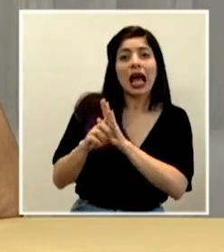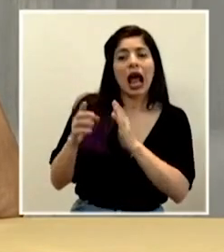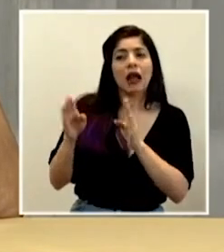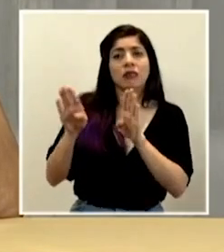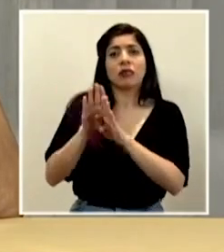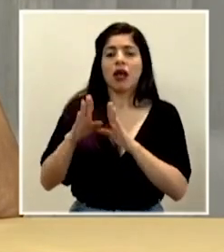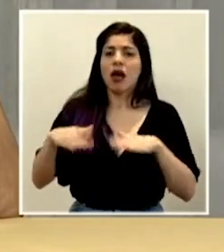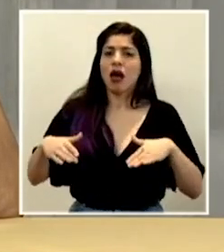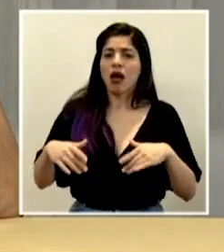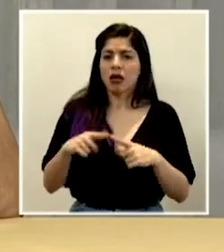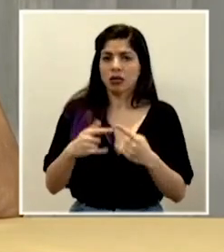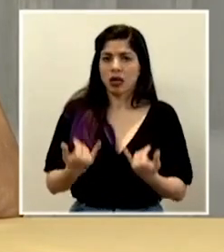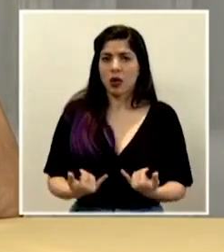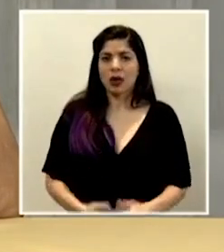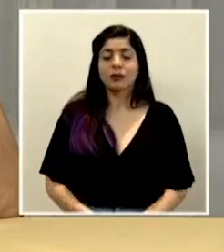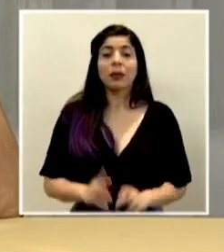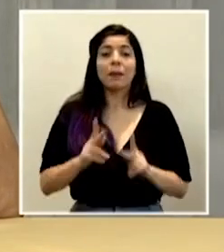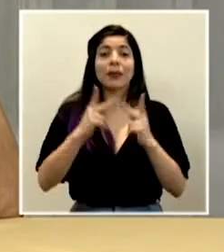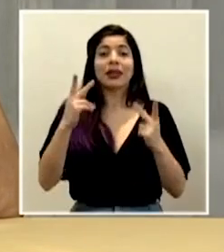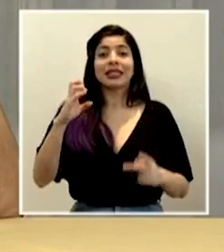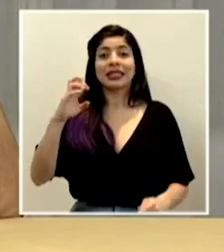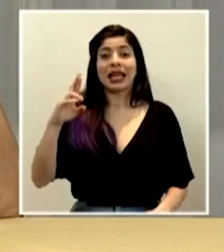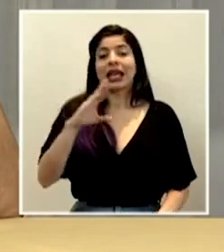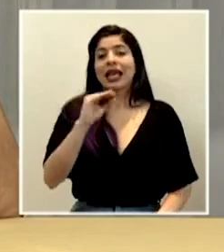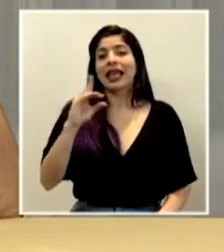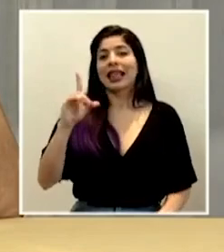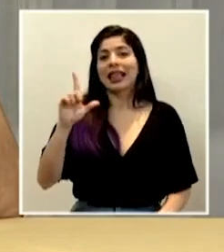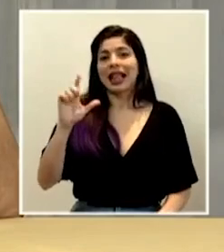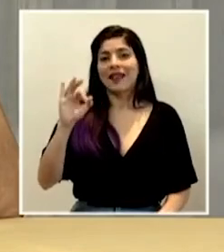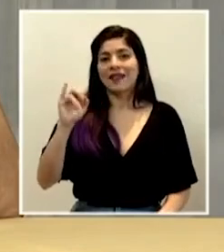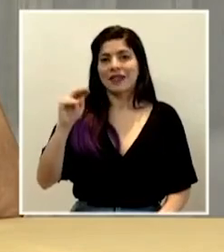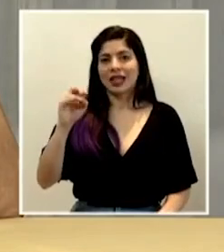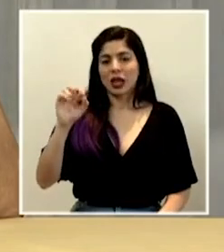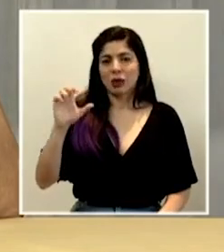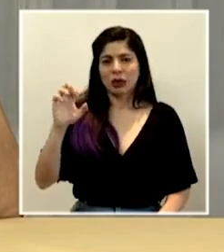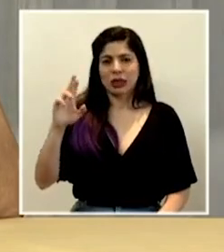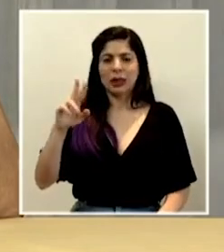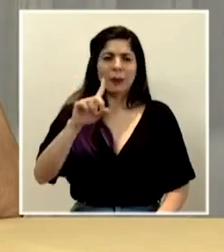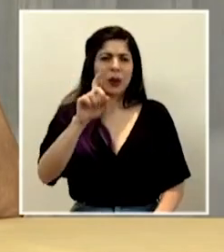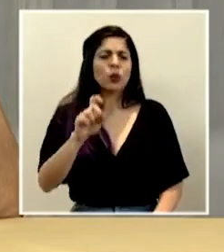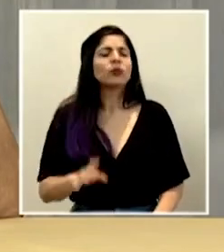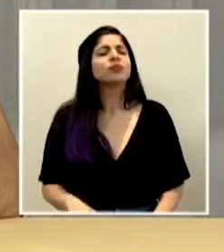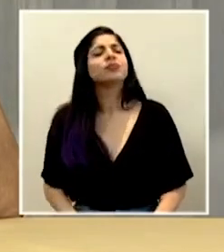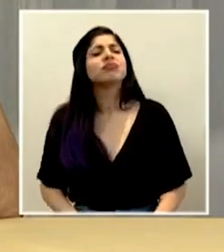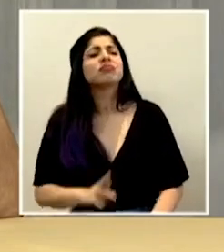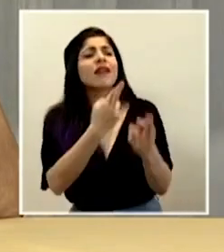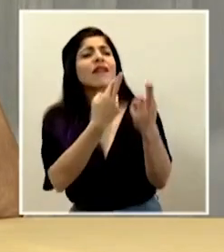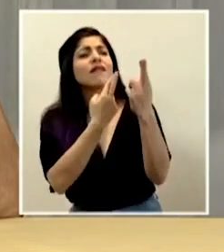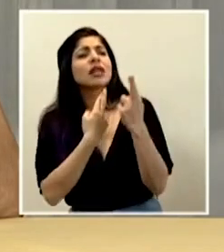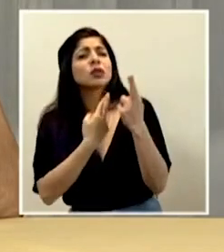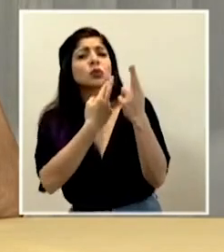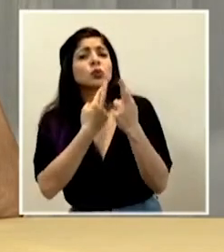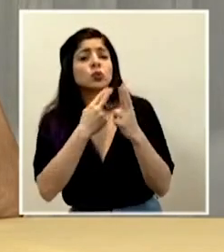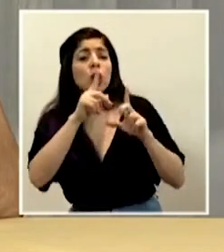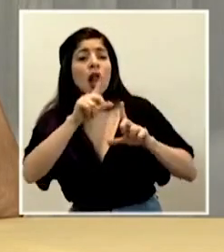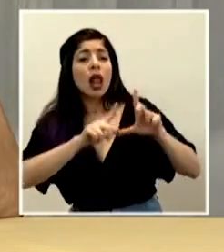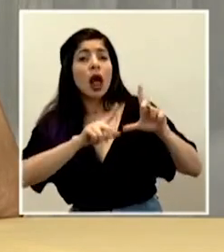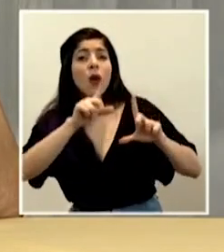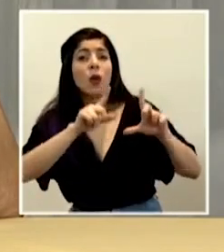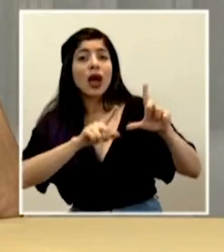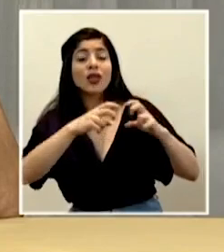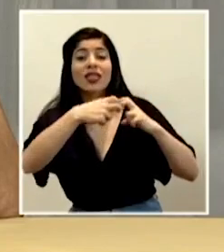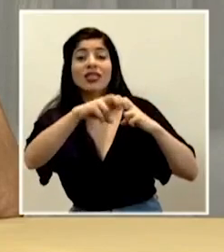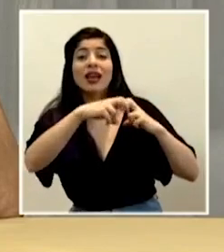El periódico CR y Delfino.cr consulta ¿Cuáles han sido los resultados de las pruebas realizadas a